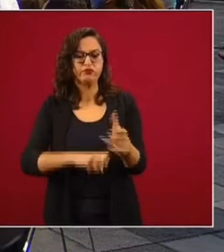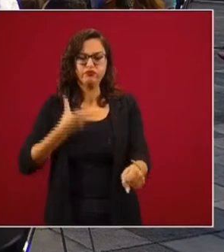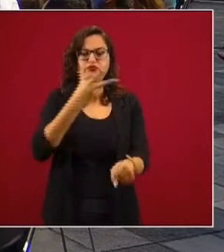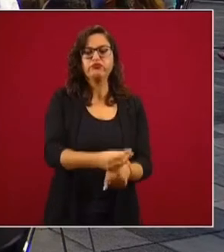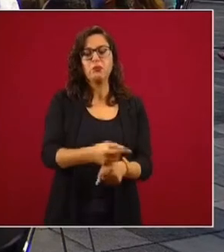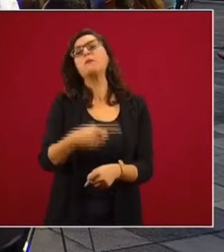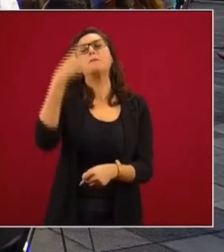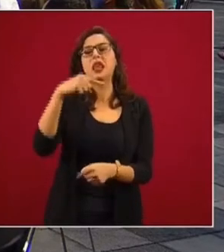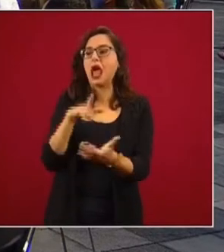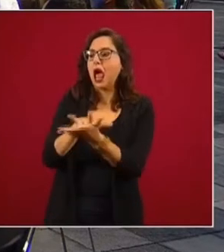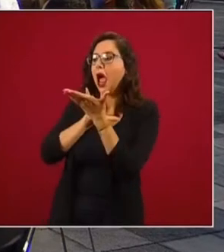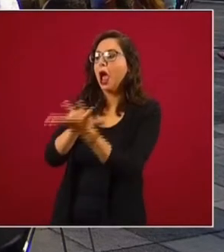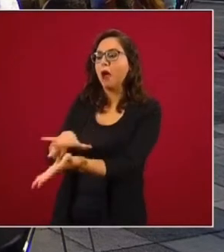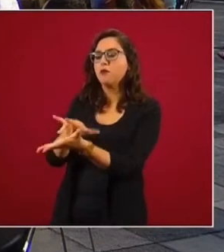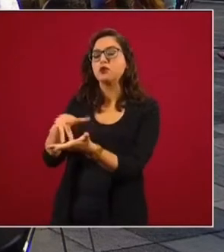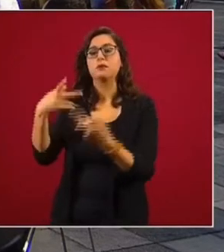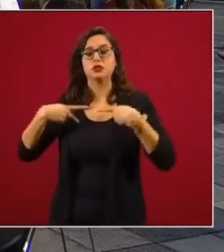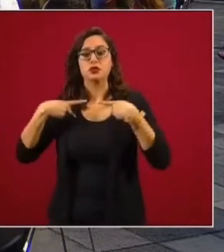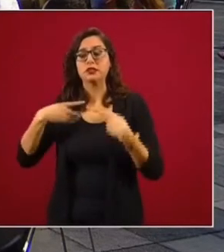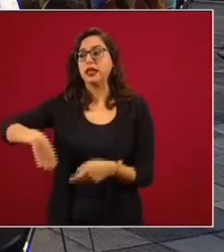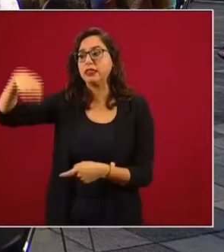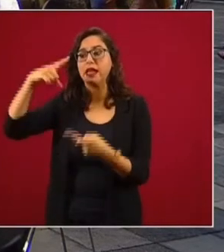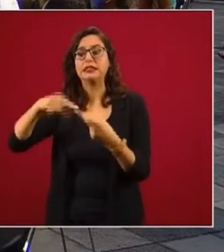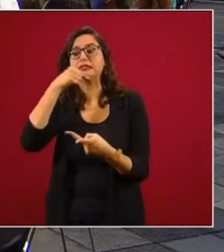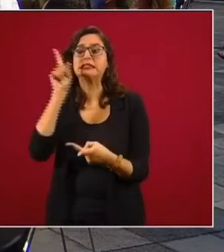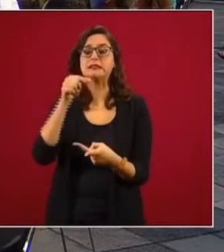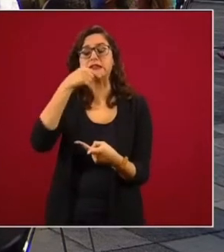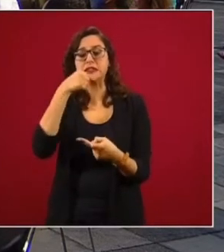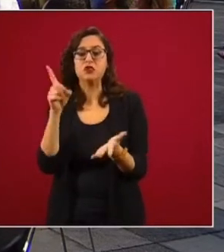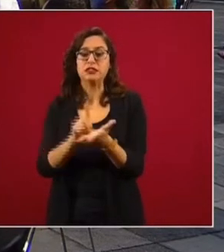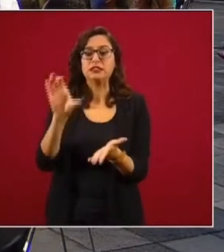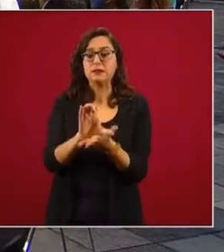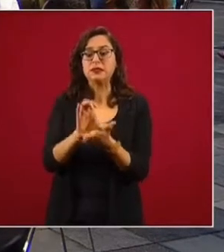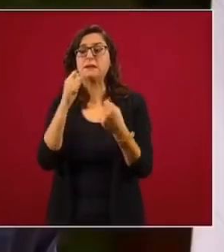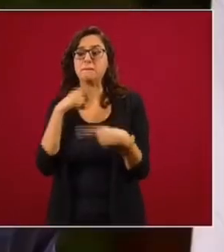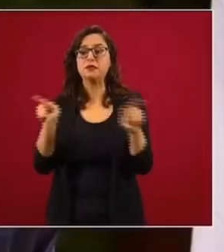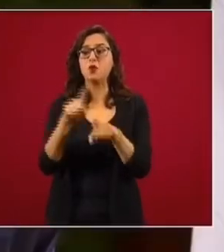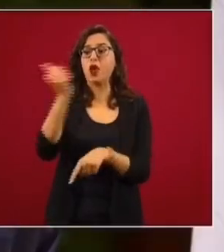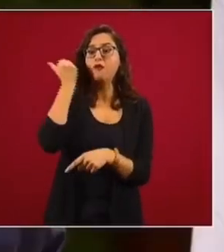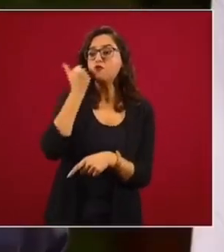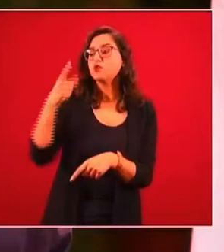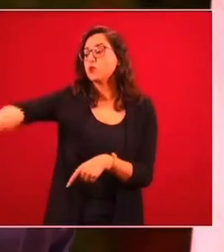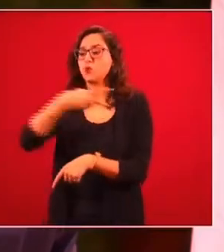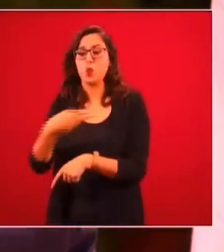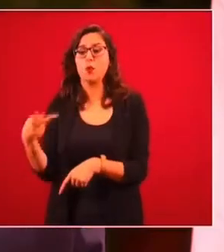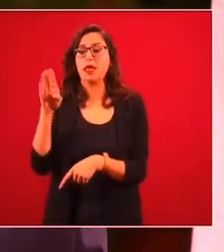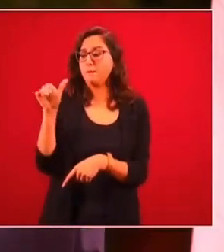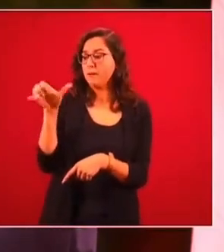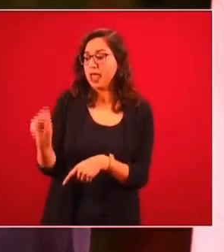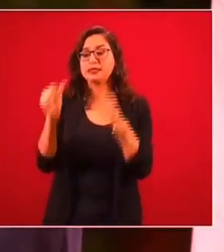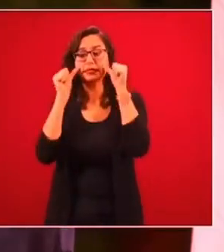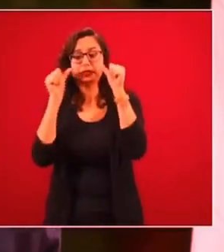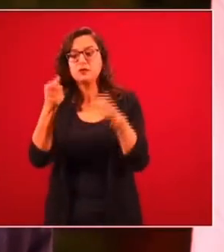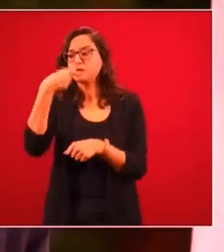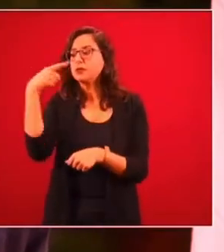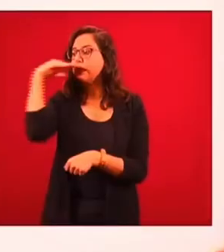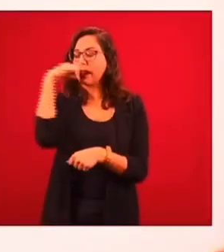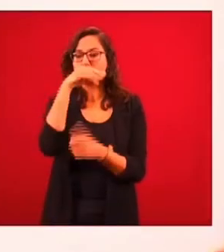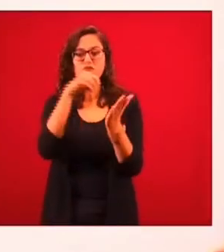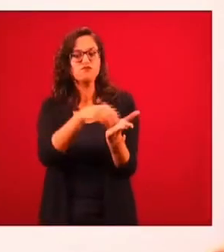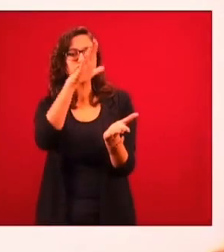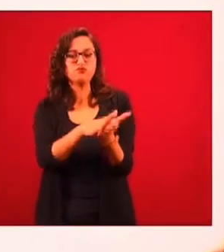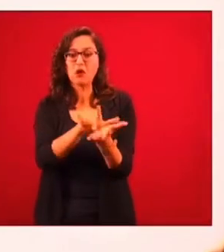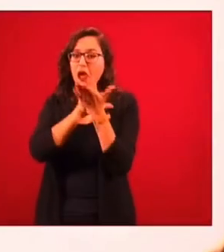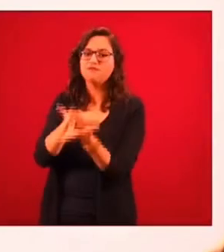apoyos destinados a los adultos mayores y a niñas y niños con discapacidad, así como el otorgamiento de becas a estudiantes de familias pobres y la atención médica y los medicamentos gratuitos